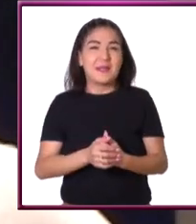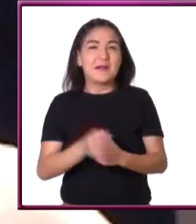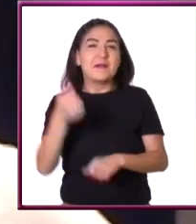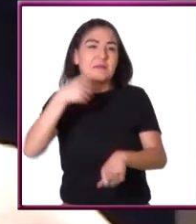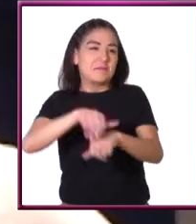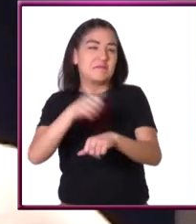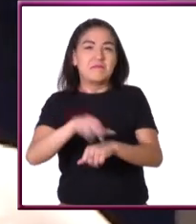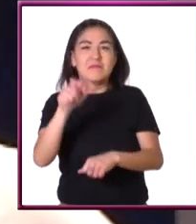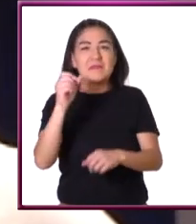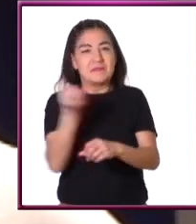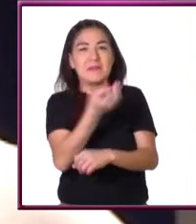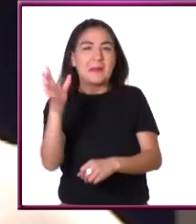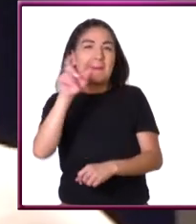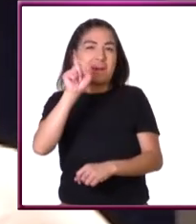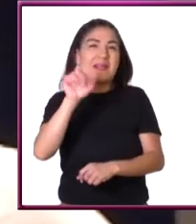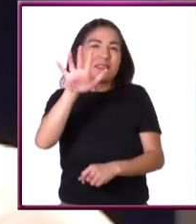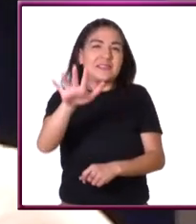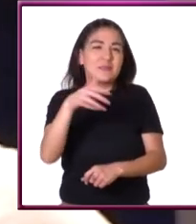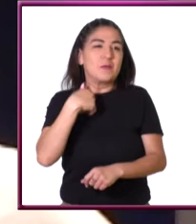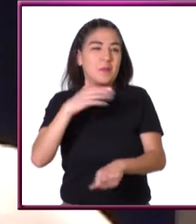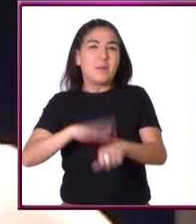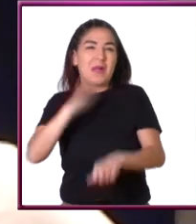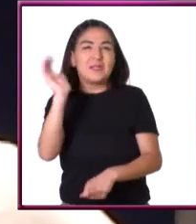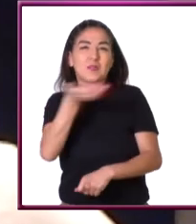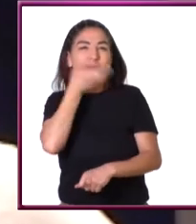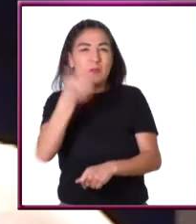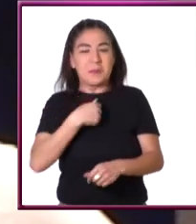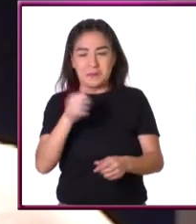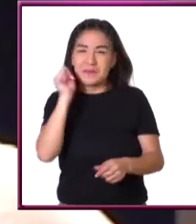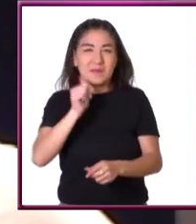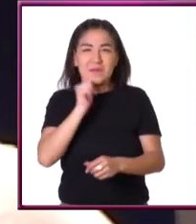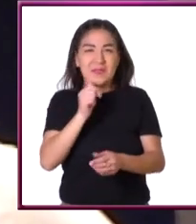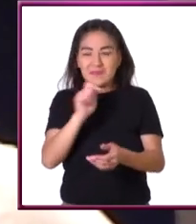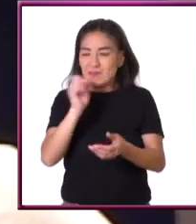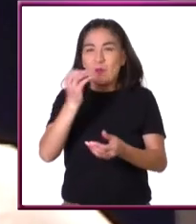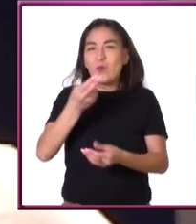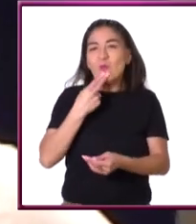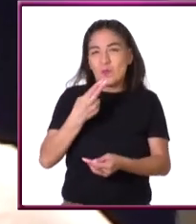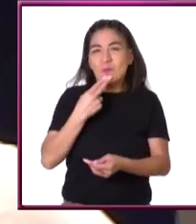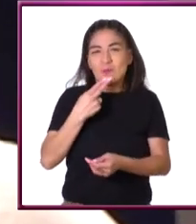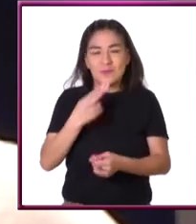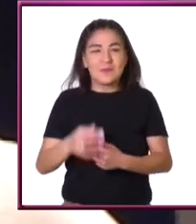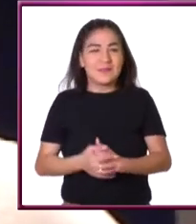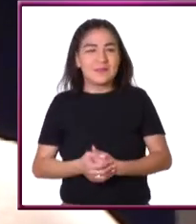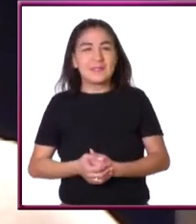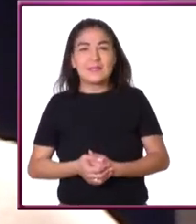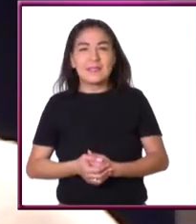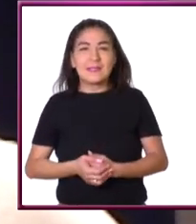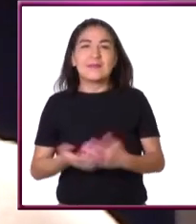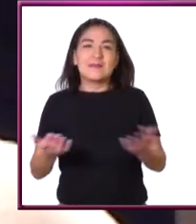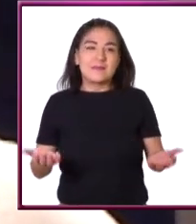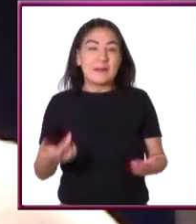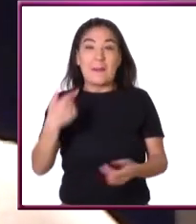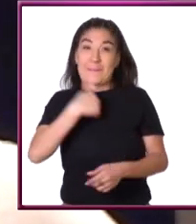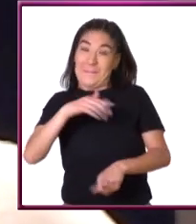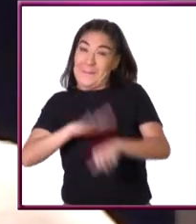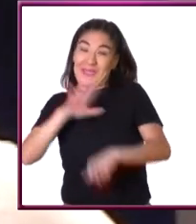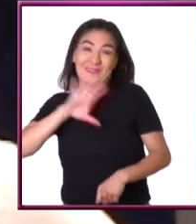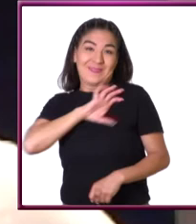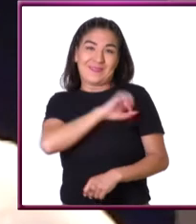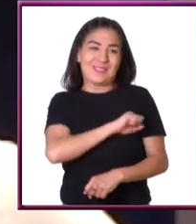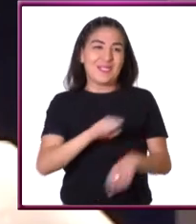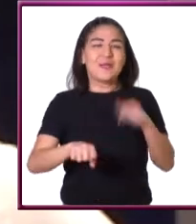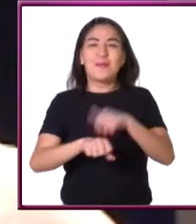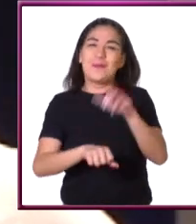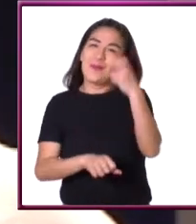que son 25, son los que más se han ocupado. Claro. Y de mi